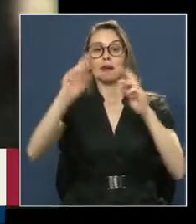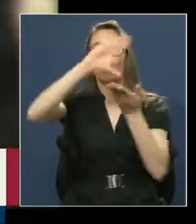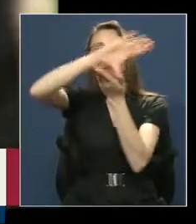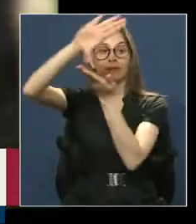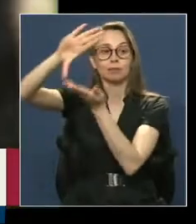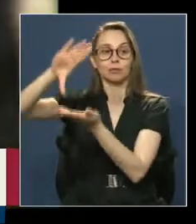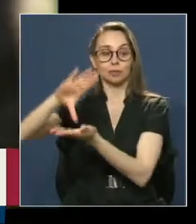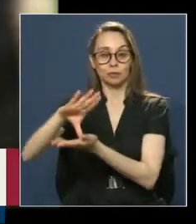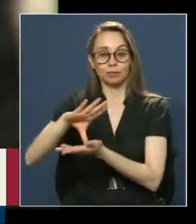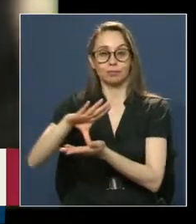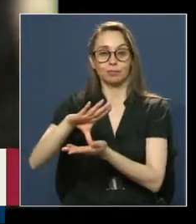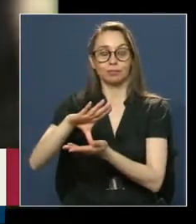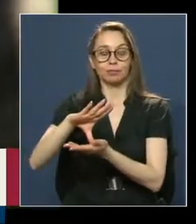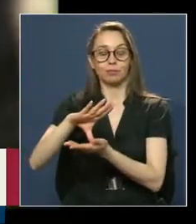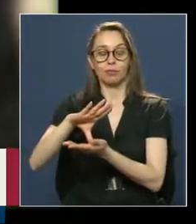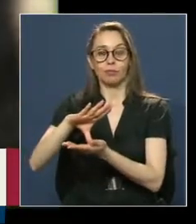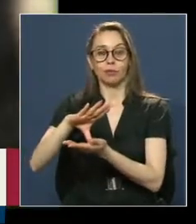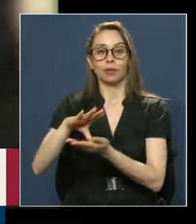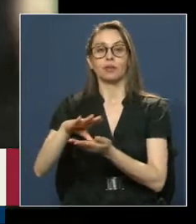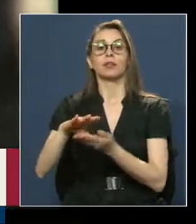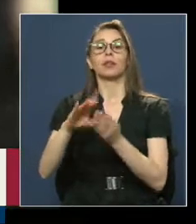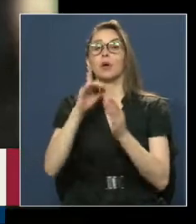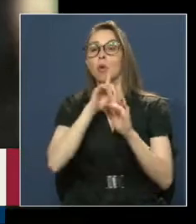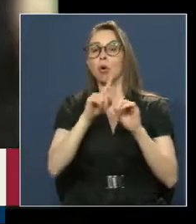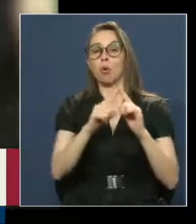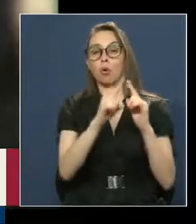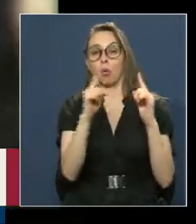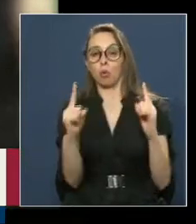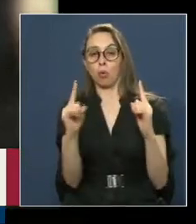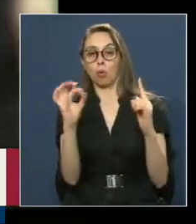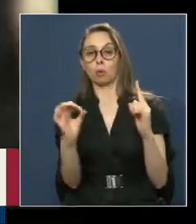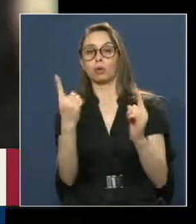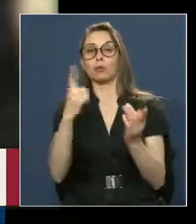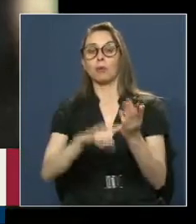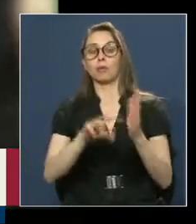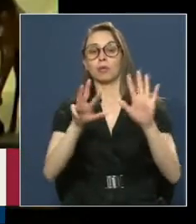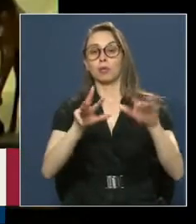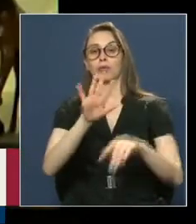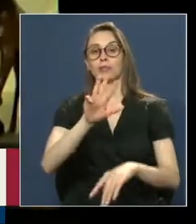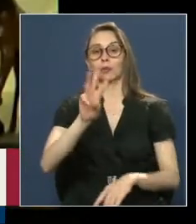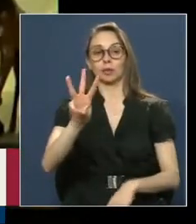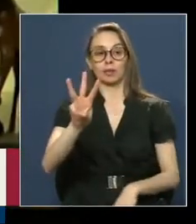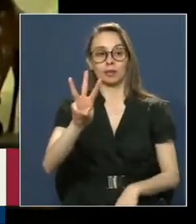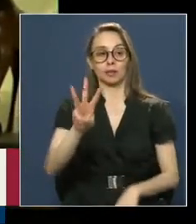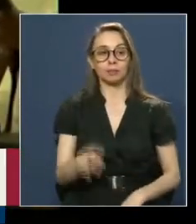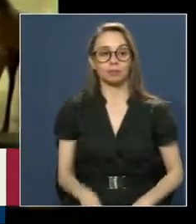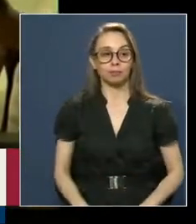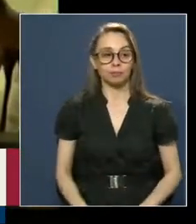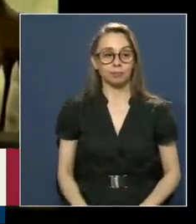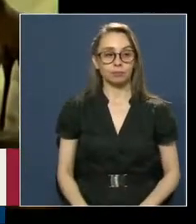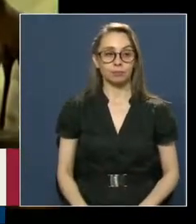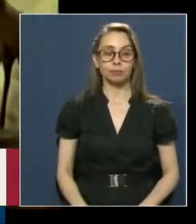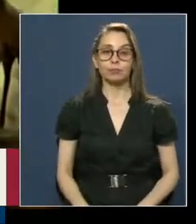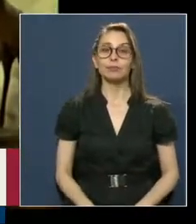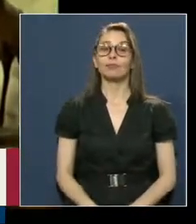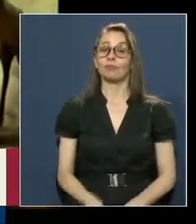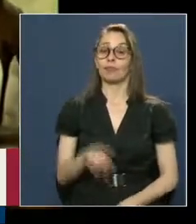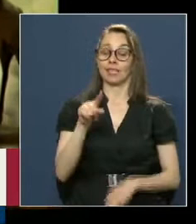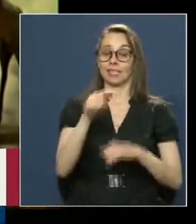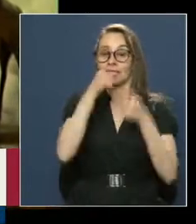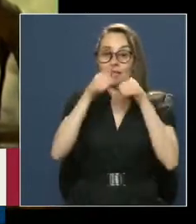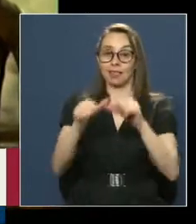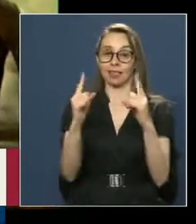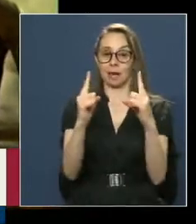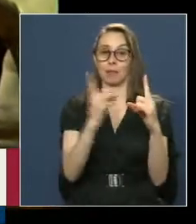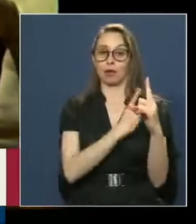La que finaliza en su periodo el año 1953 Durante este periodo,